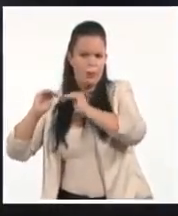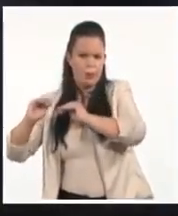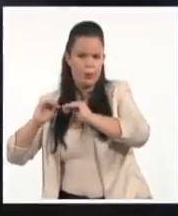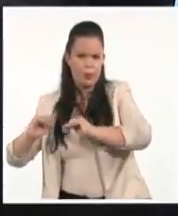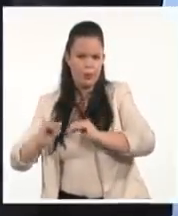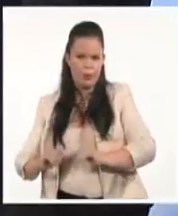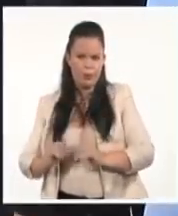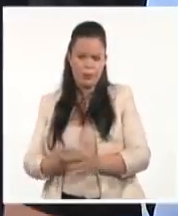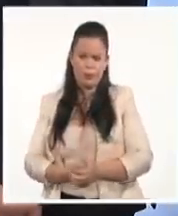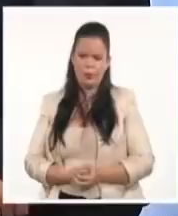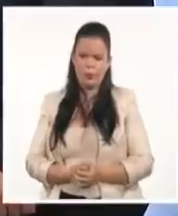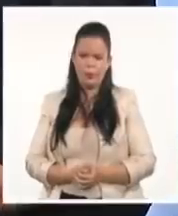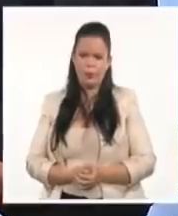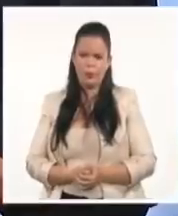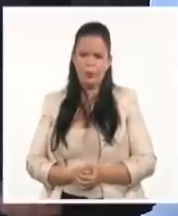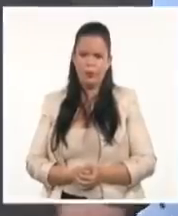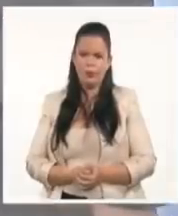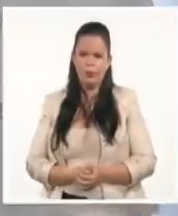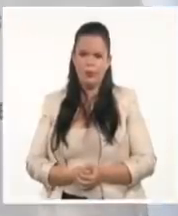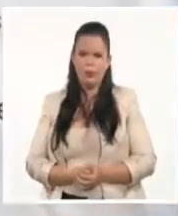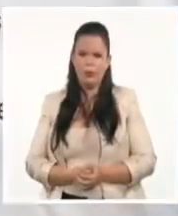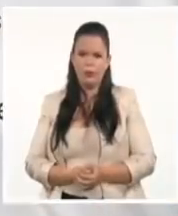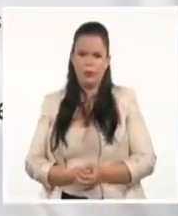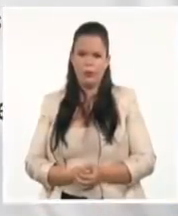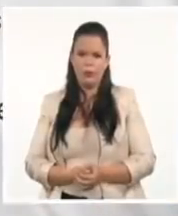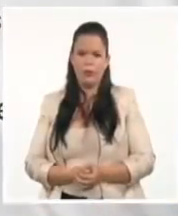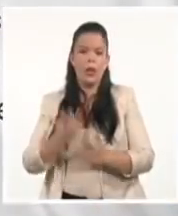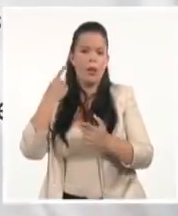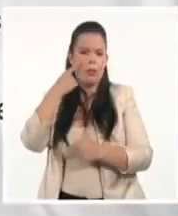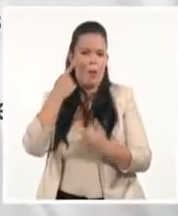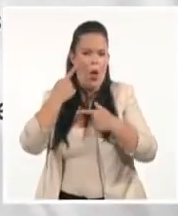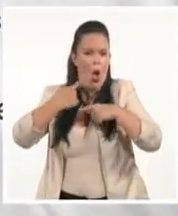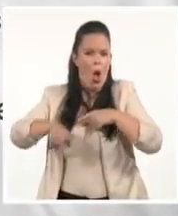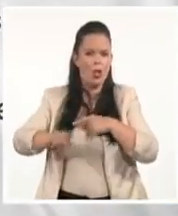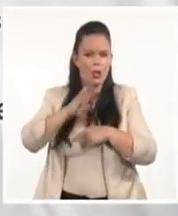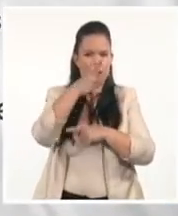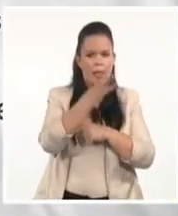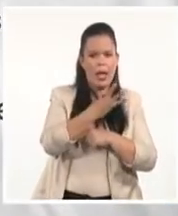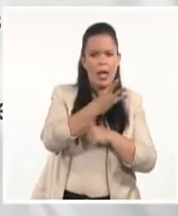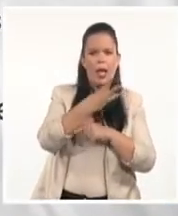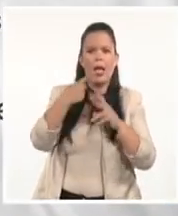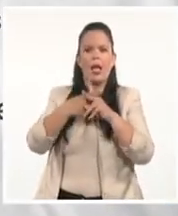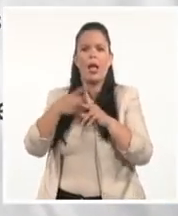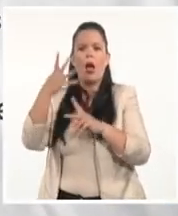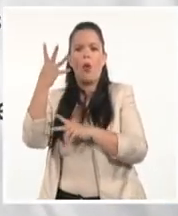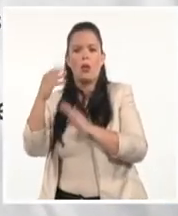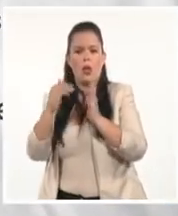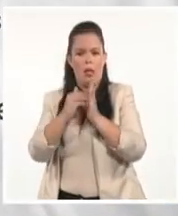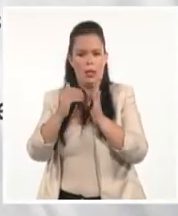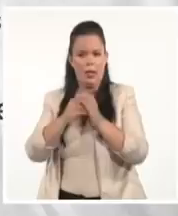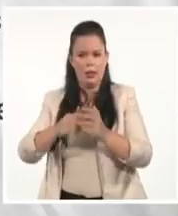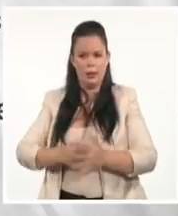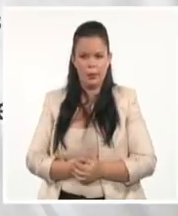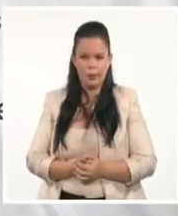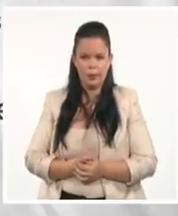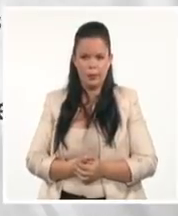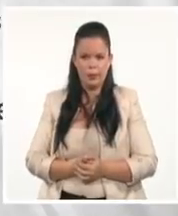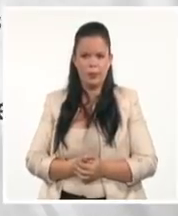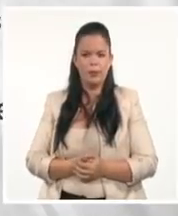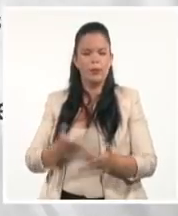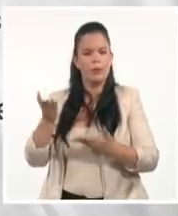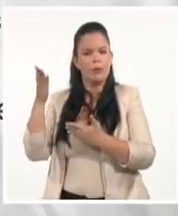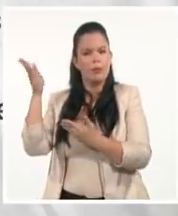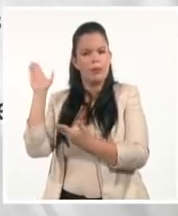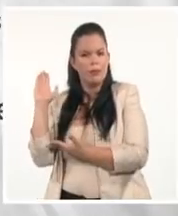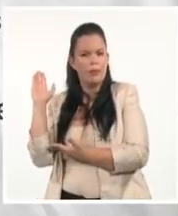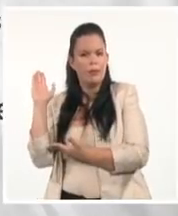Vamos a seguir viendo entre las 3 y las 4 de la tarde, La Preferida, otra tienda panamericana también en Colón. El Bodegón es una